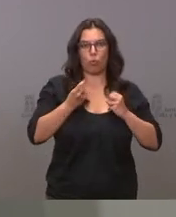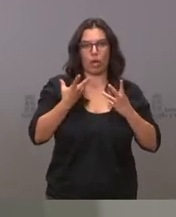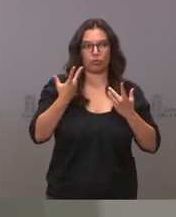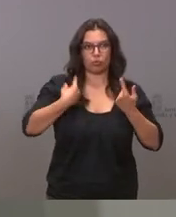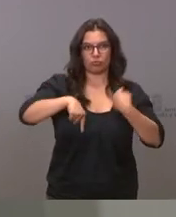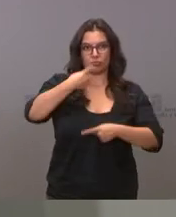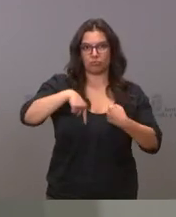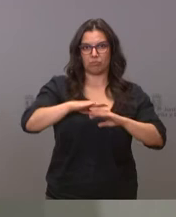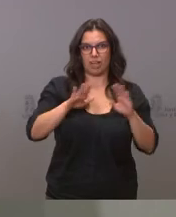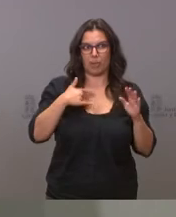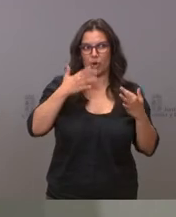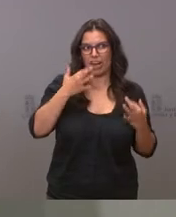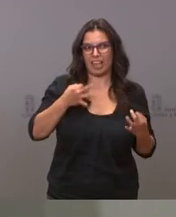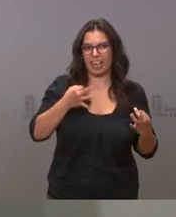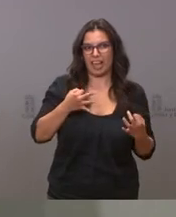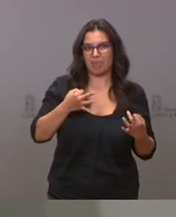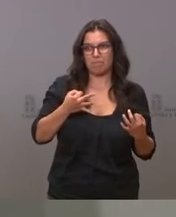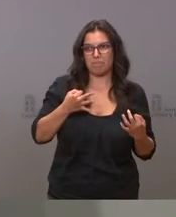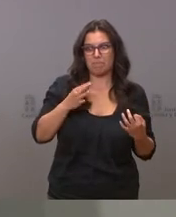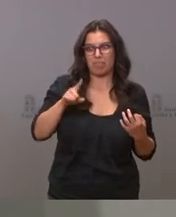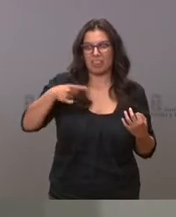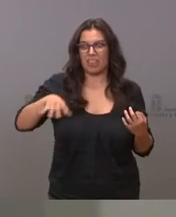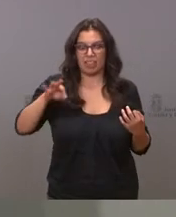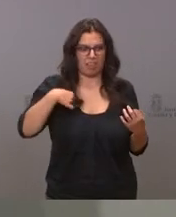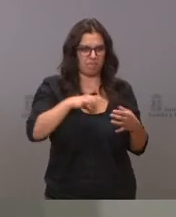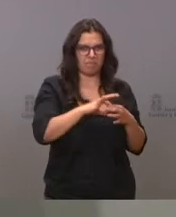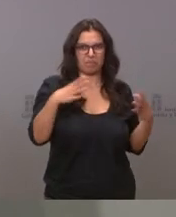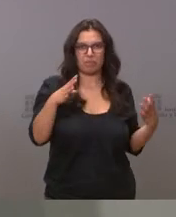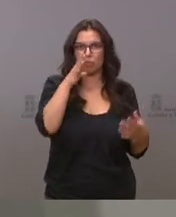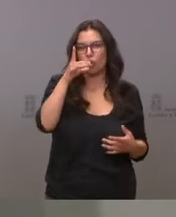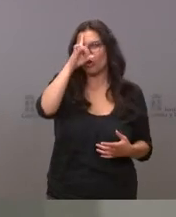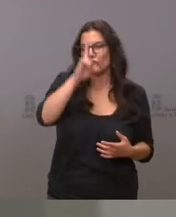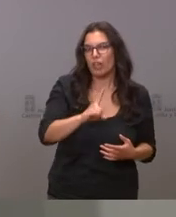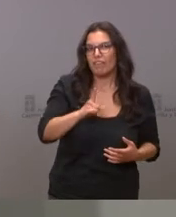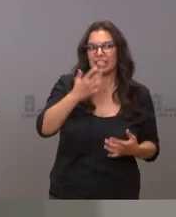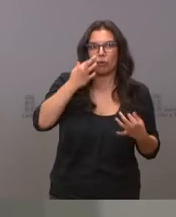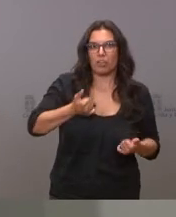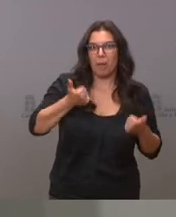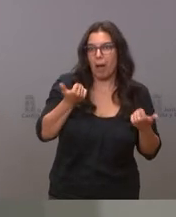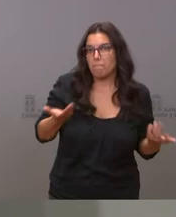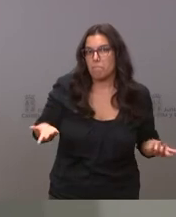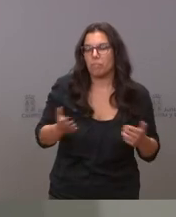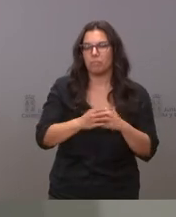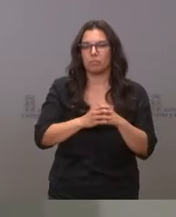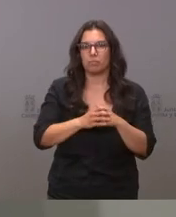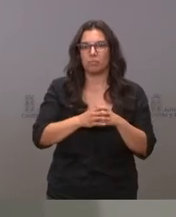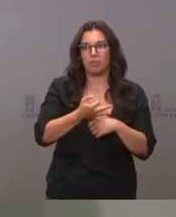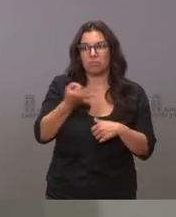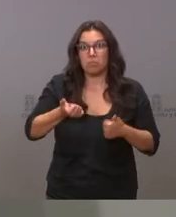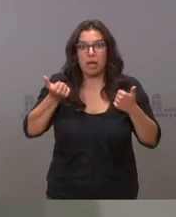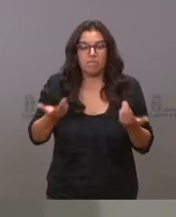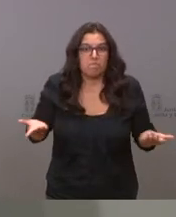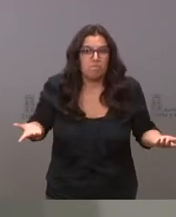no supone nada para la toma de decisión porque ni nos asegura que sea más seguro ni siquiera más eficaz